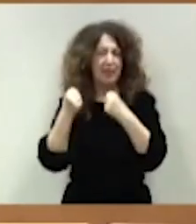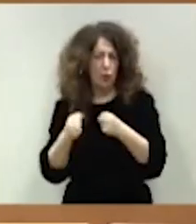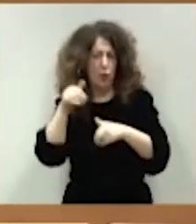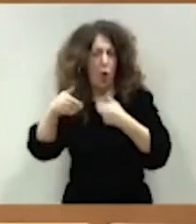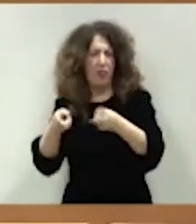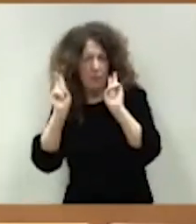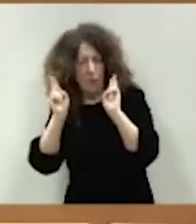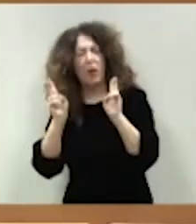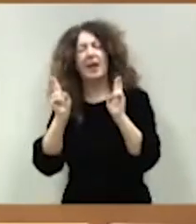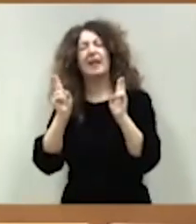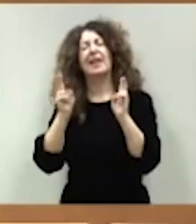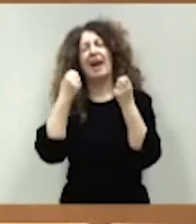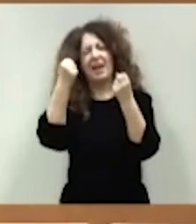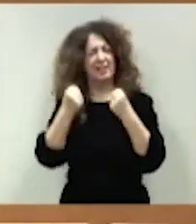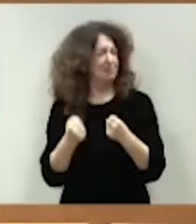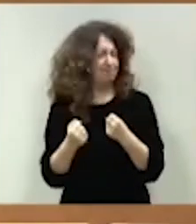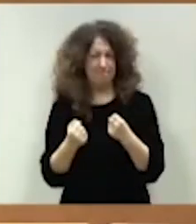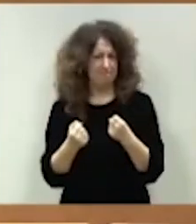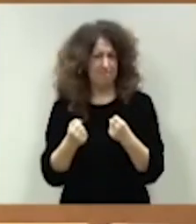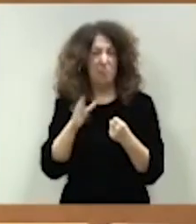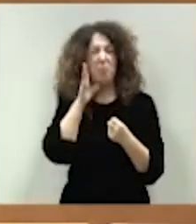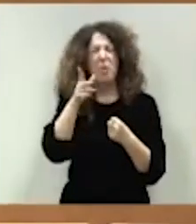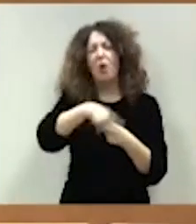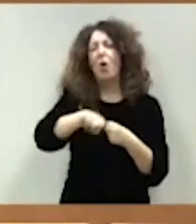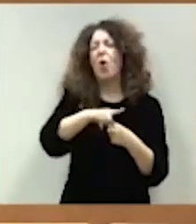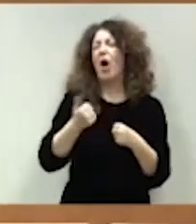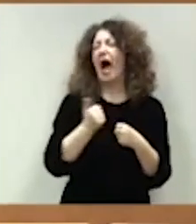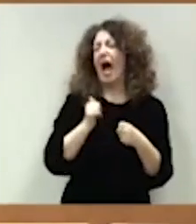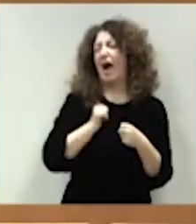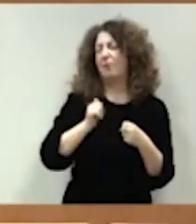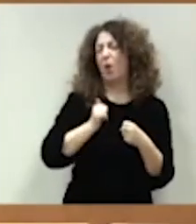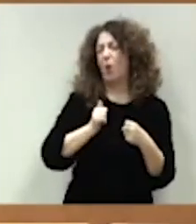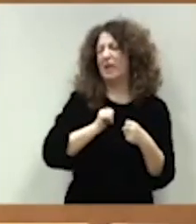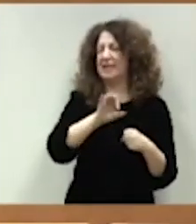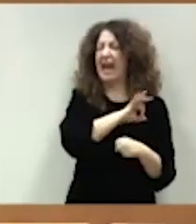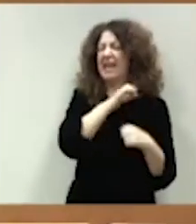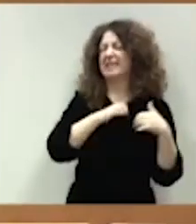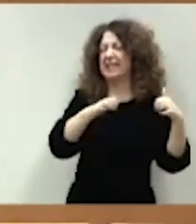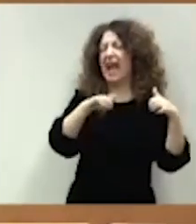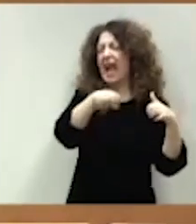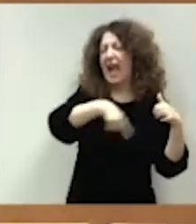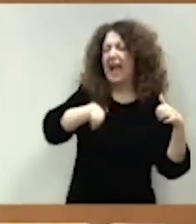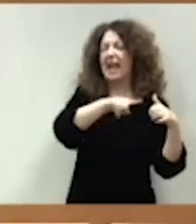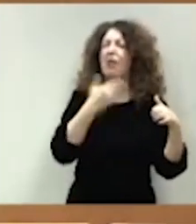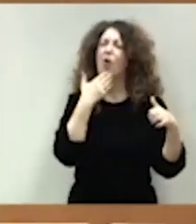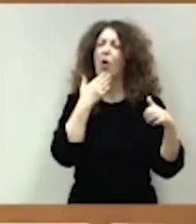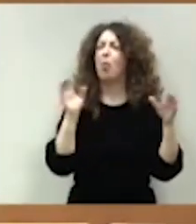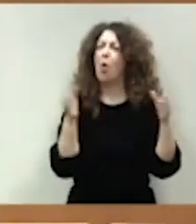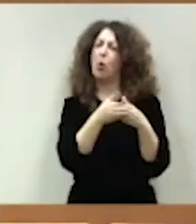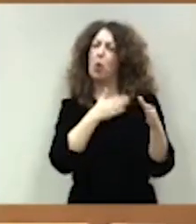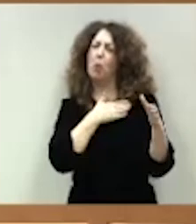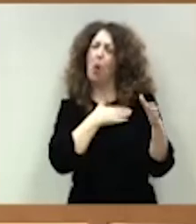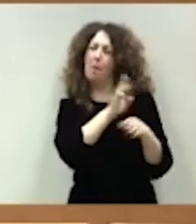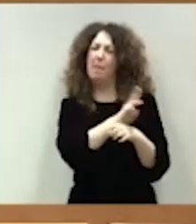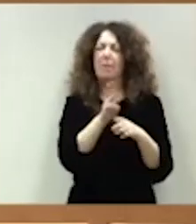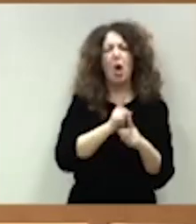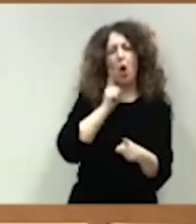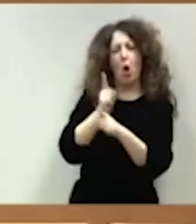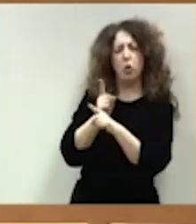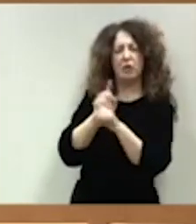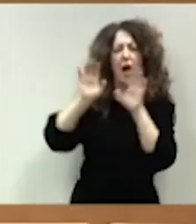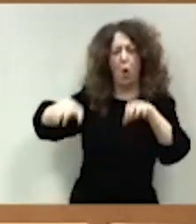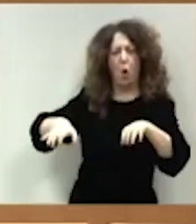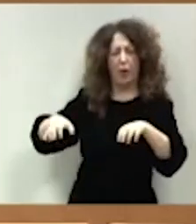este Senado cuando se intenta utilizarlo de forma partidista para convertirlo en un contrapoder al Congreso de los